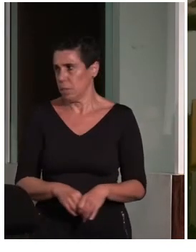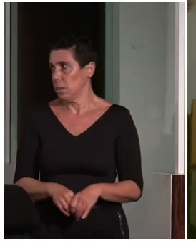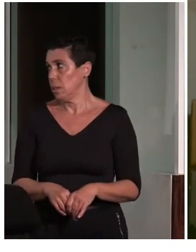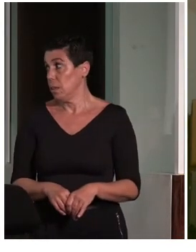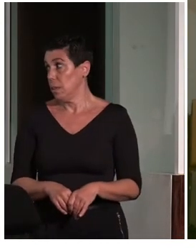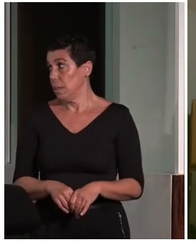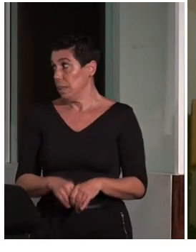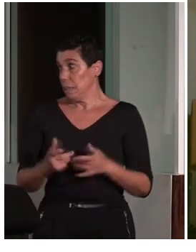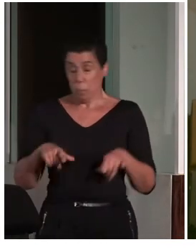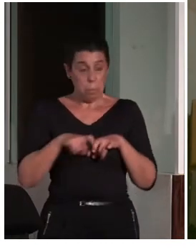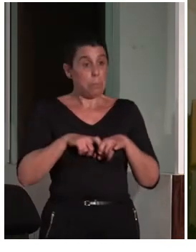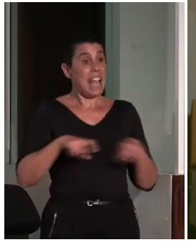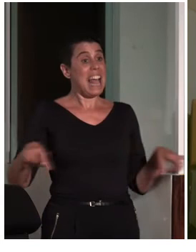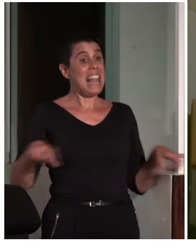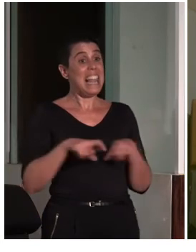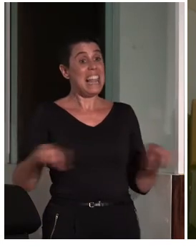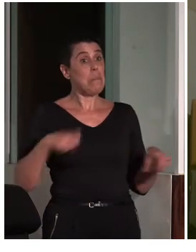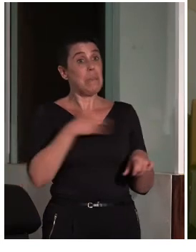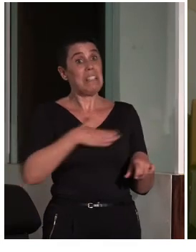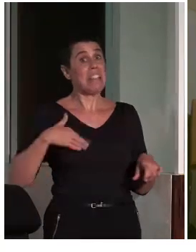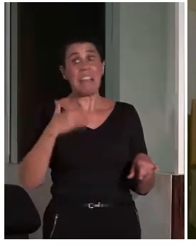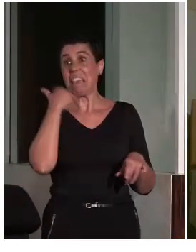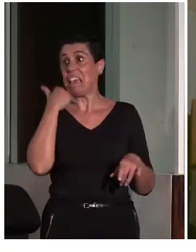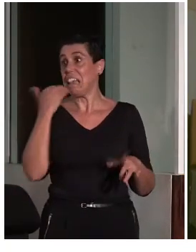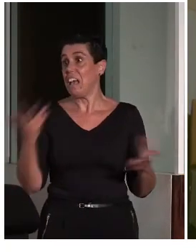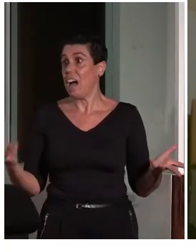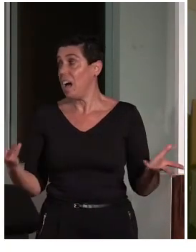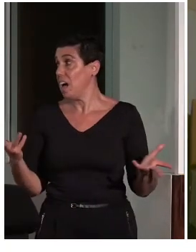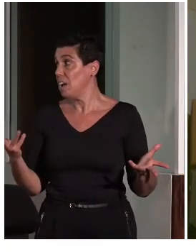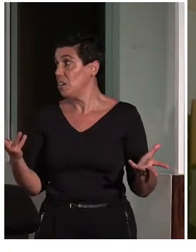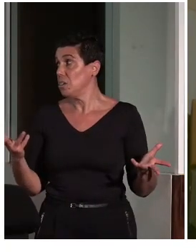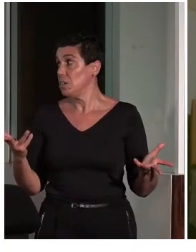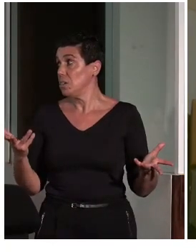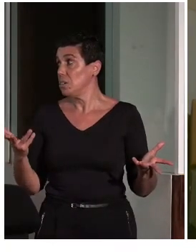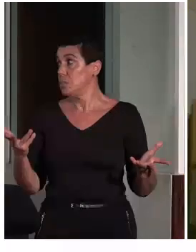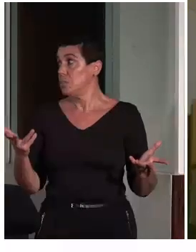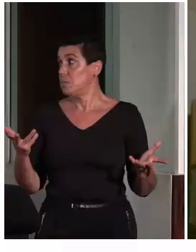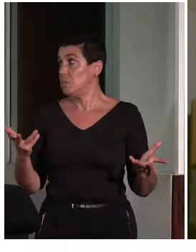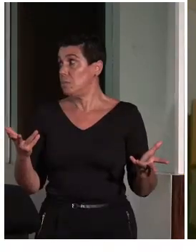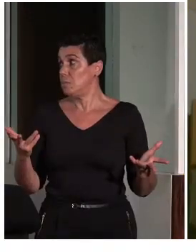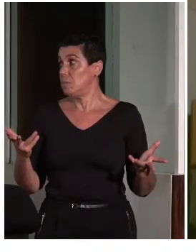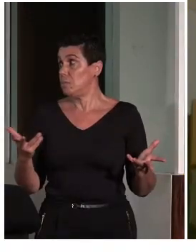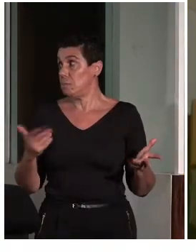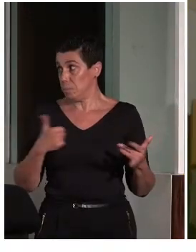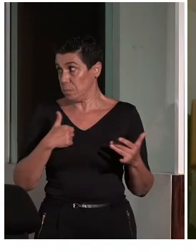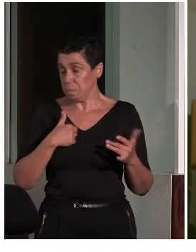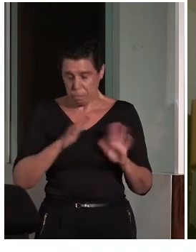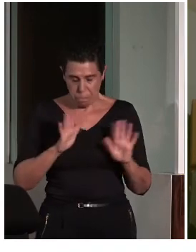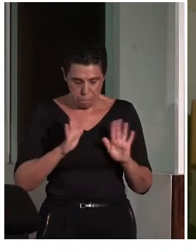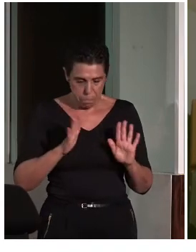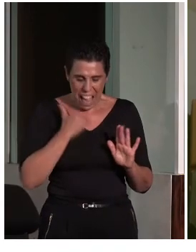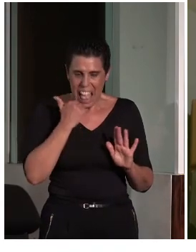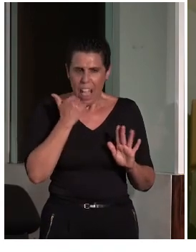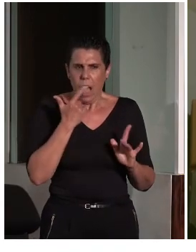¿Desde la mesa quiere intervenir alguien en apoyo o en rechazo a la intervención anterior? Sí, si quiere, algo